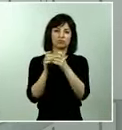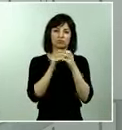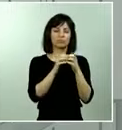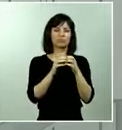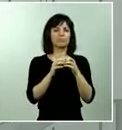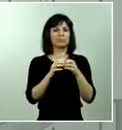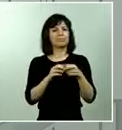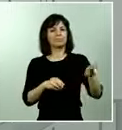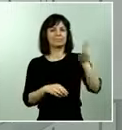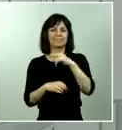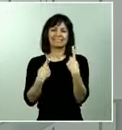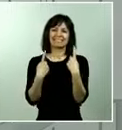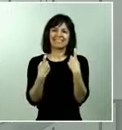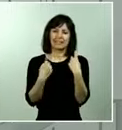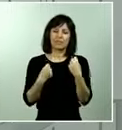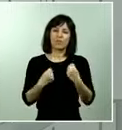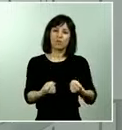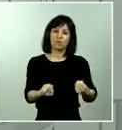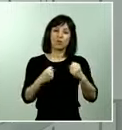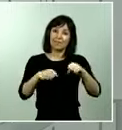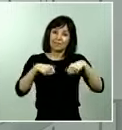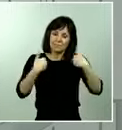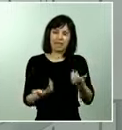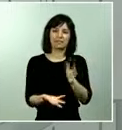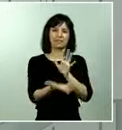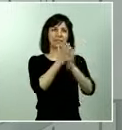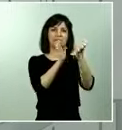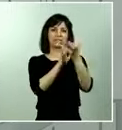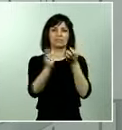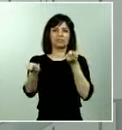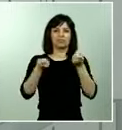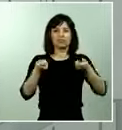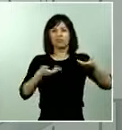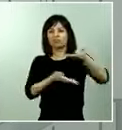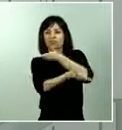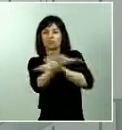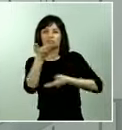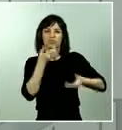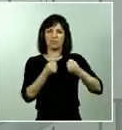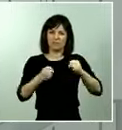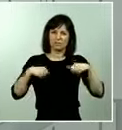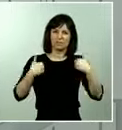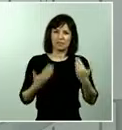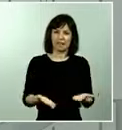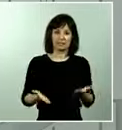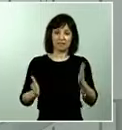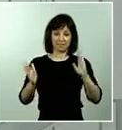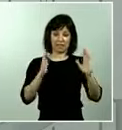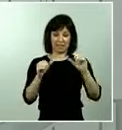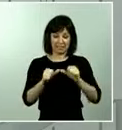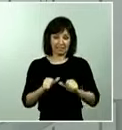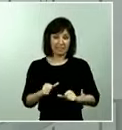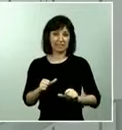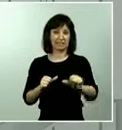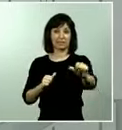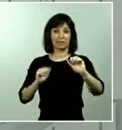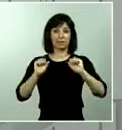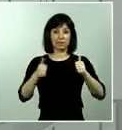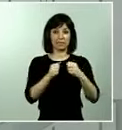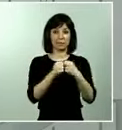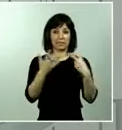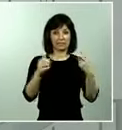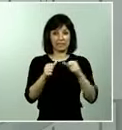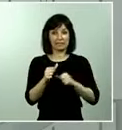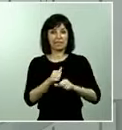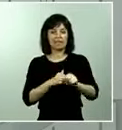todavía más esa coordinación, cooperación y colaboración en esta fase que iniciaremos a partir del 27 muy progresivamente